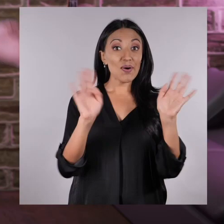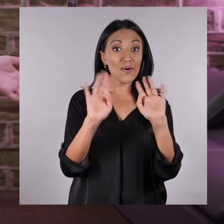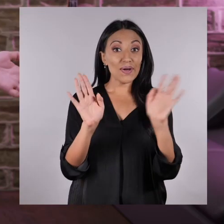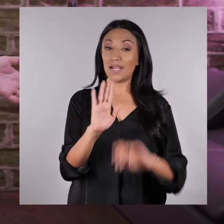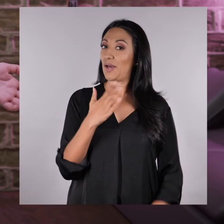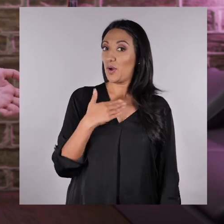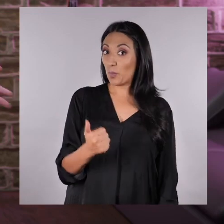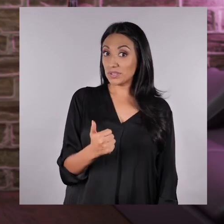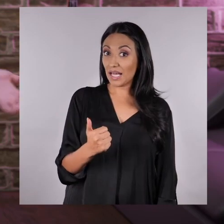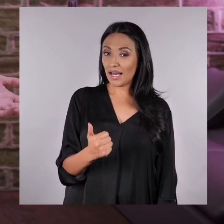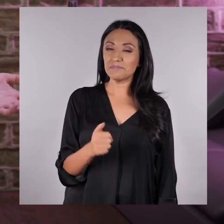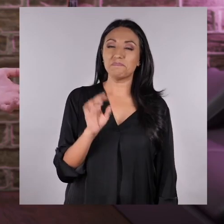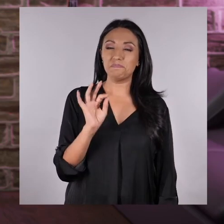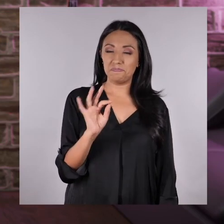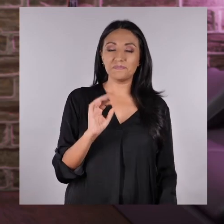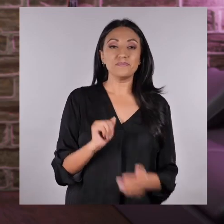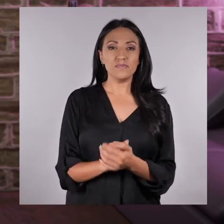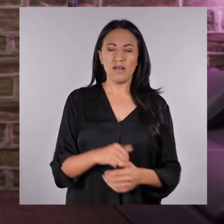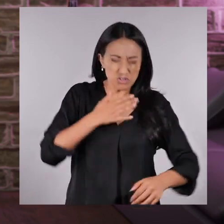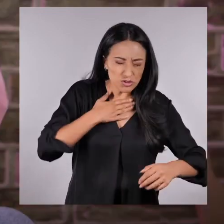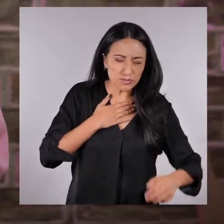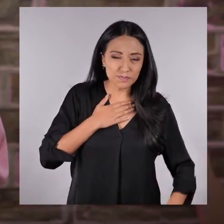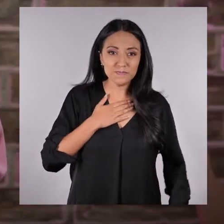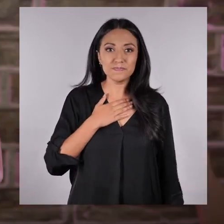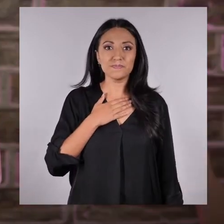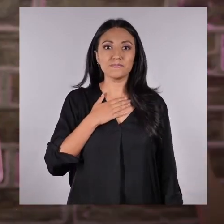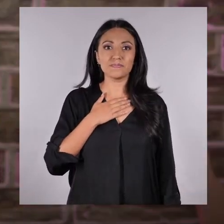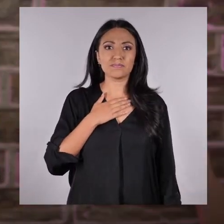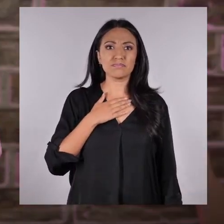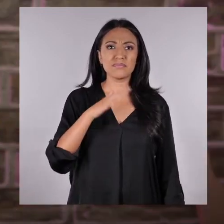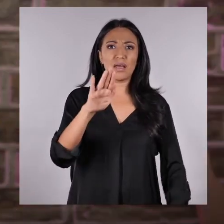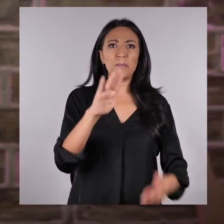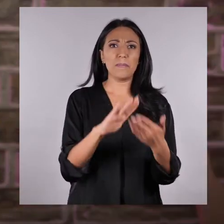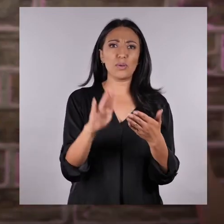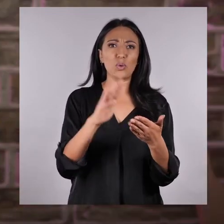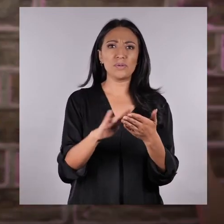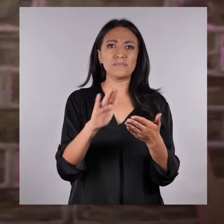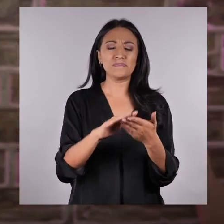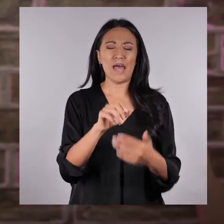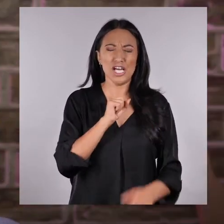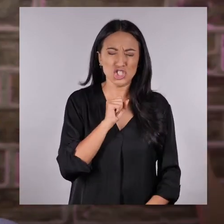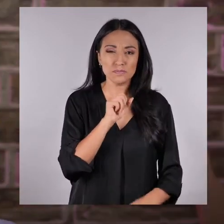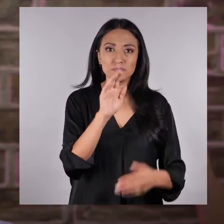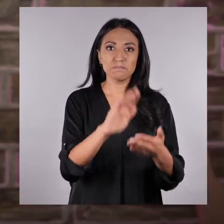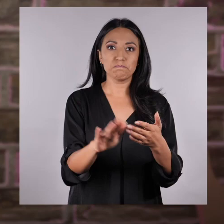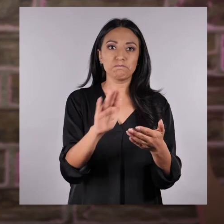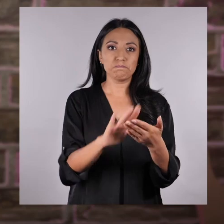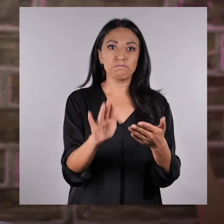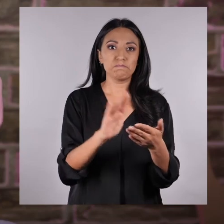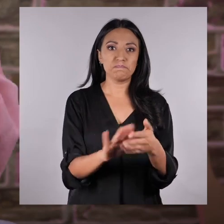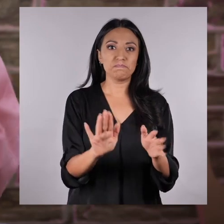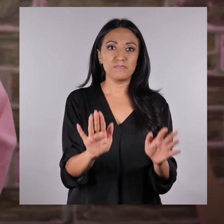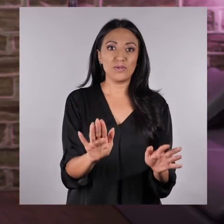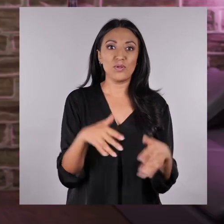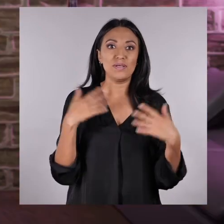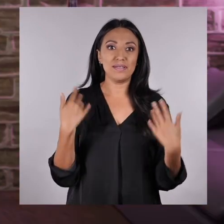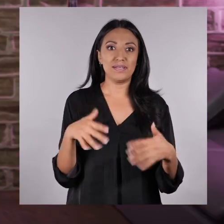¡Hola, Matichiques! ¿Cómo están? ¡Achá! Ay, perdón, Matichiques.